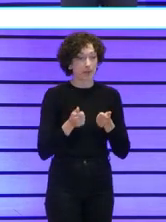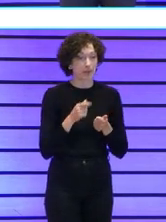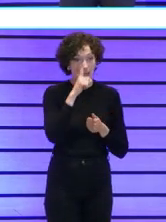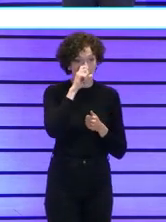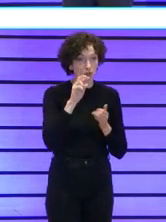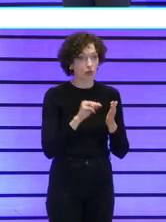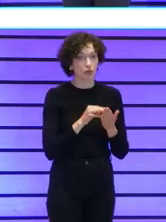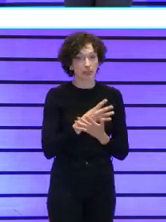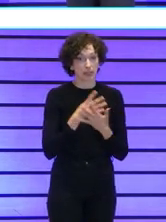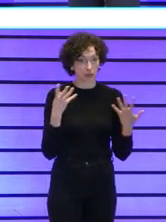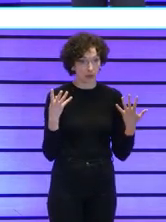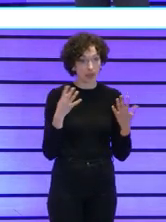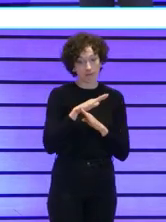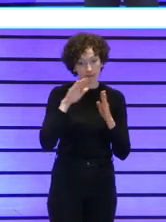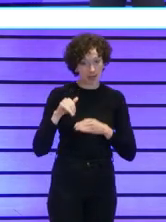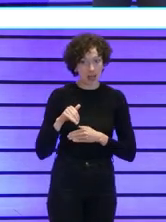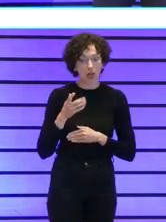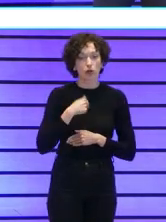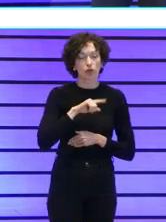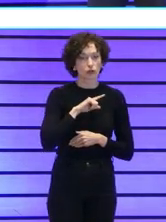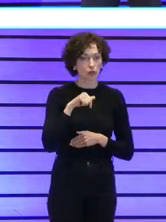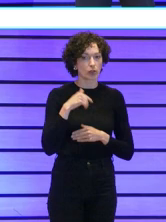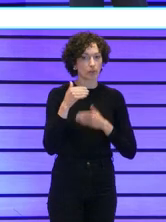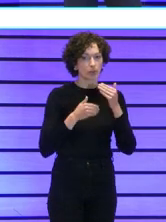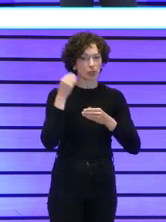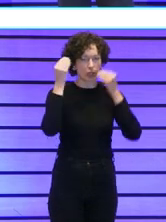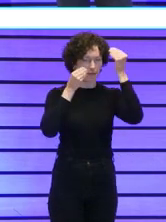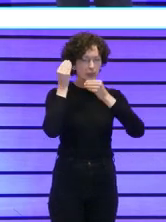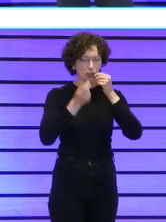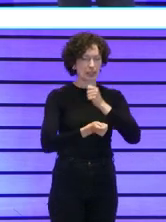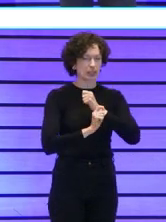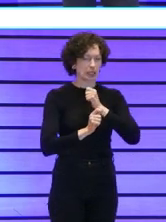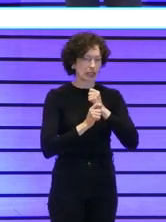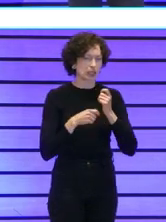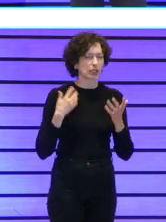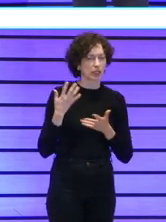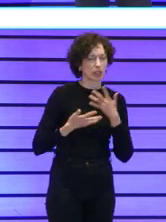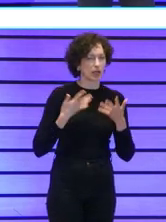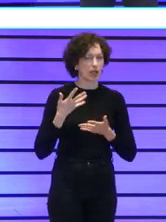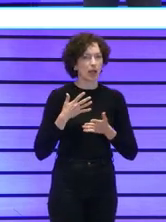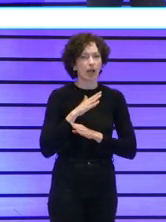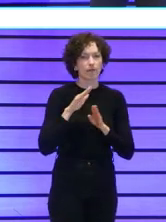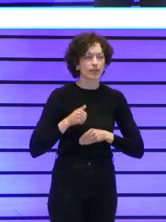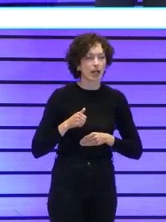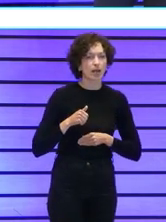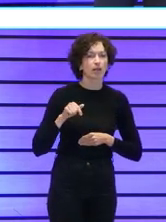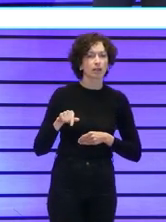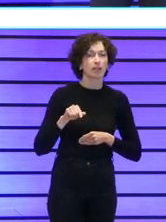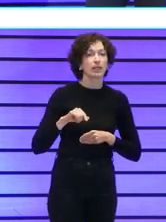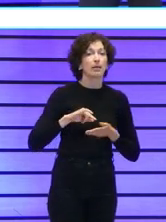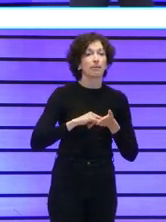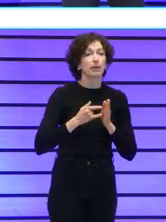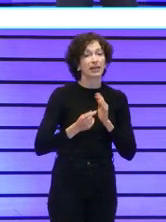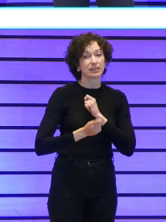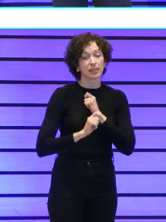2019 a finales de 2019 nosotros estamos en proceso de reflexión estratégica y al final aprobamos nuestro segundo plan